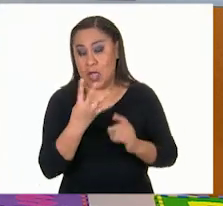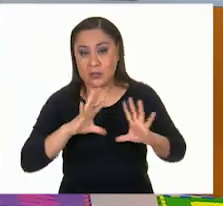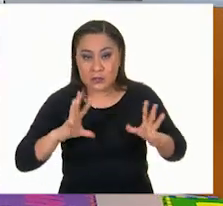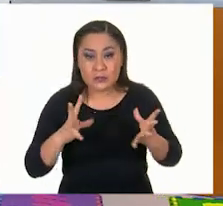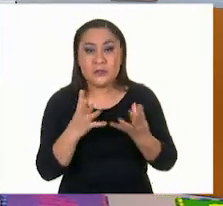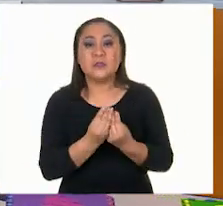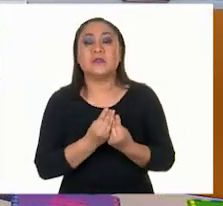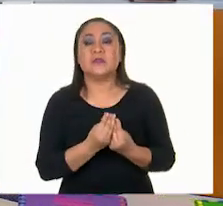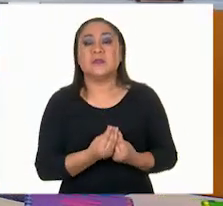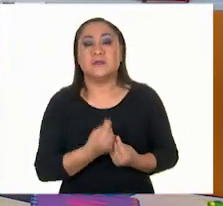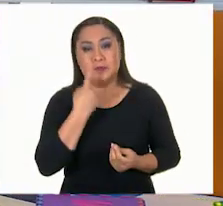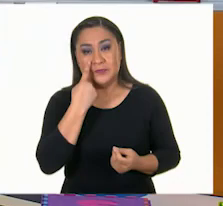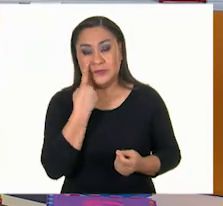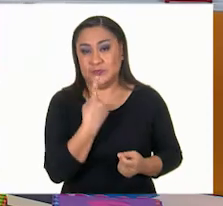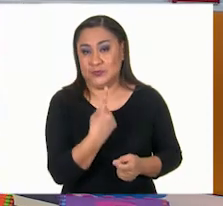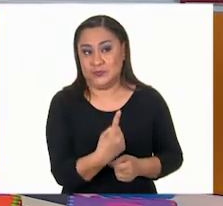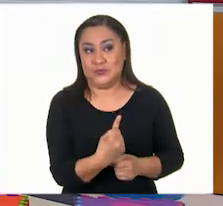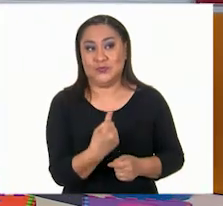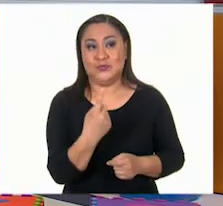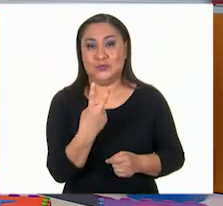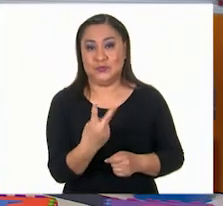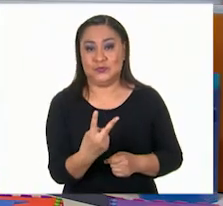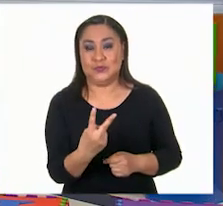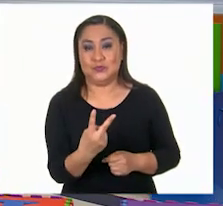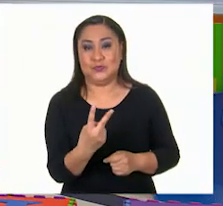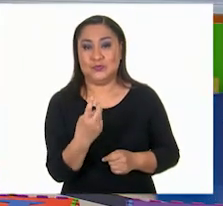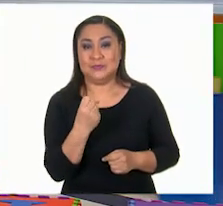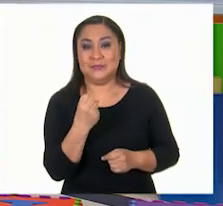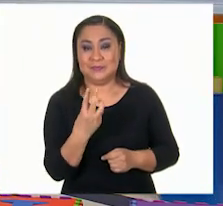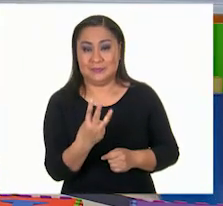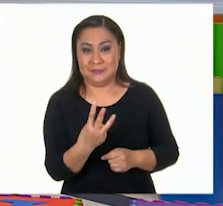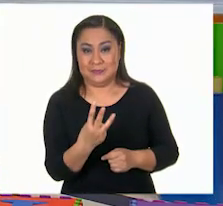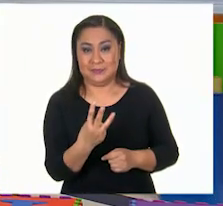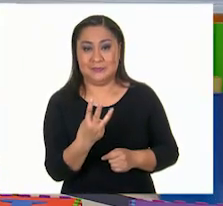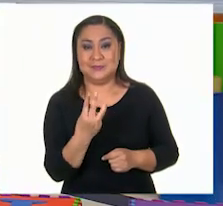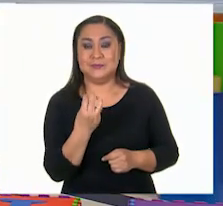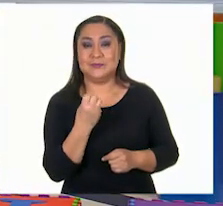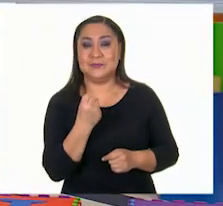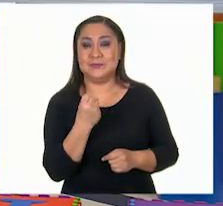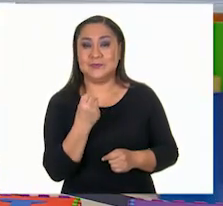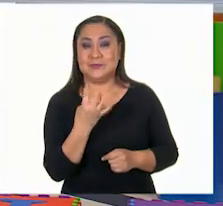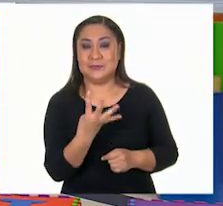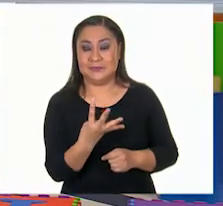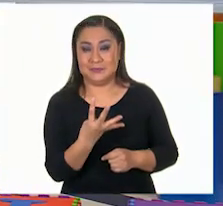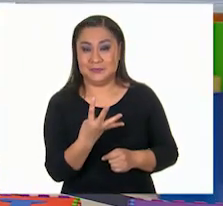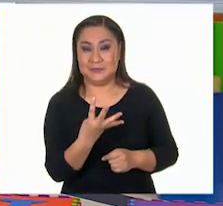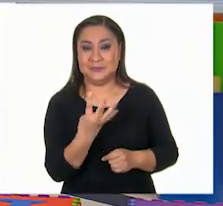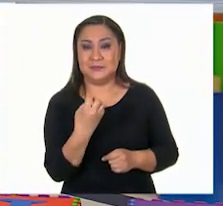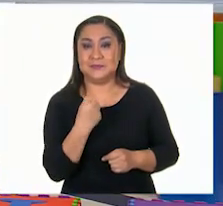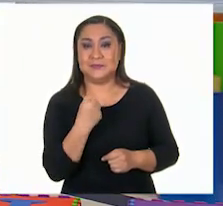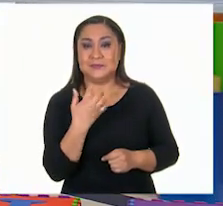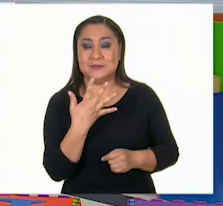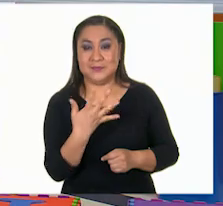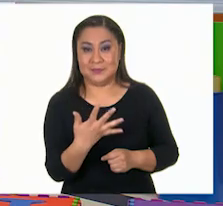tengo una, dos, tres, cuatro,